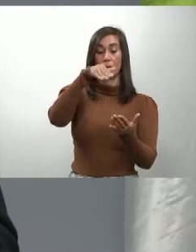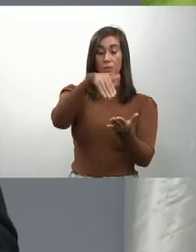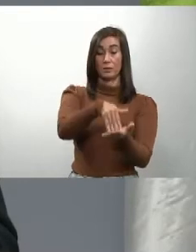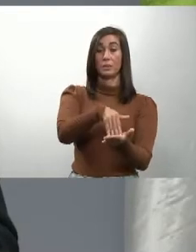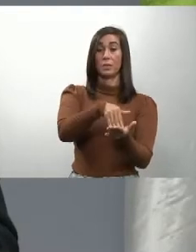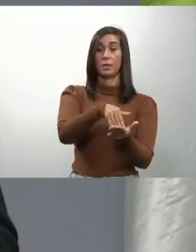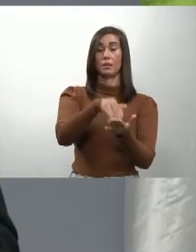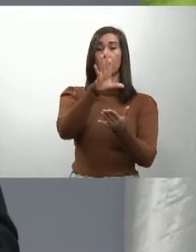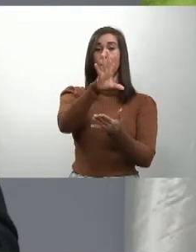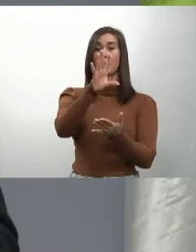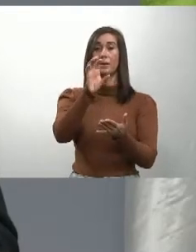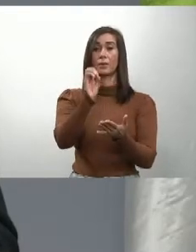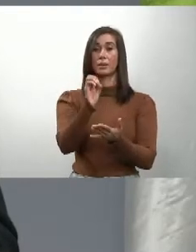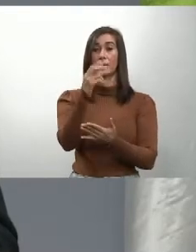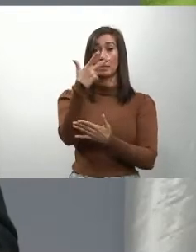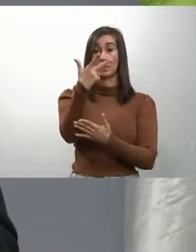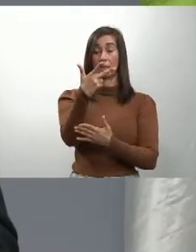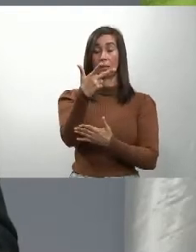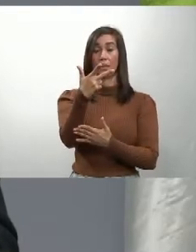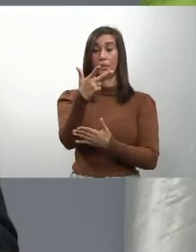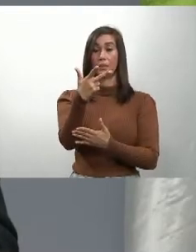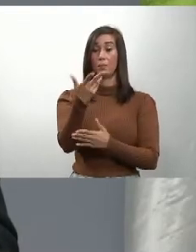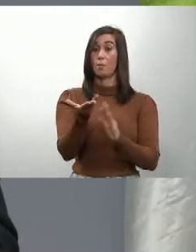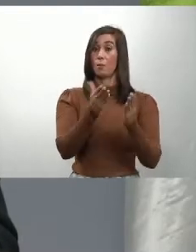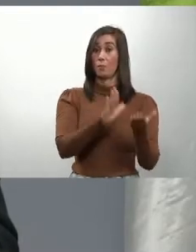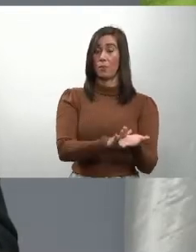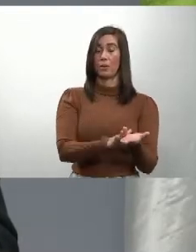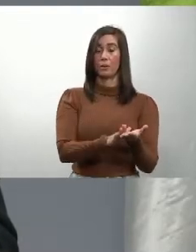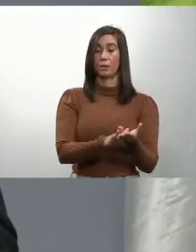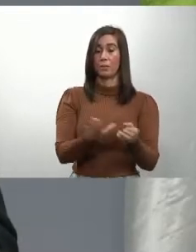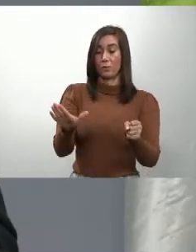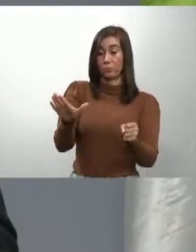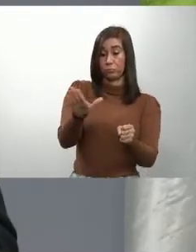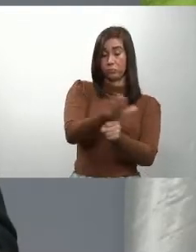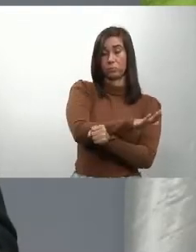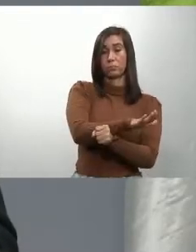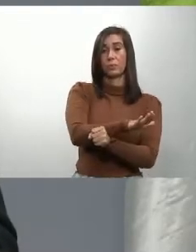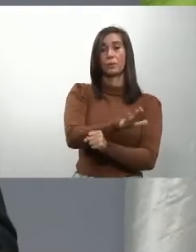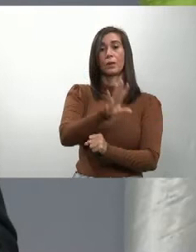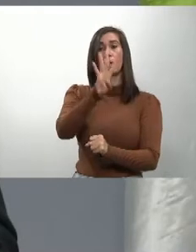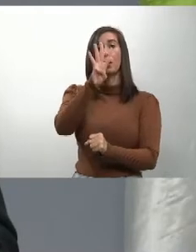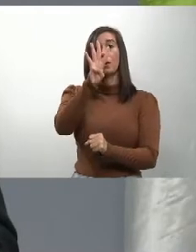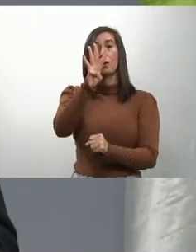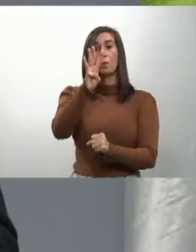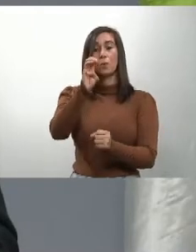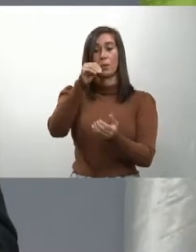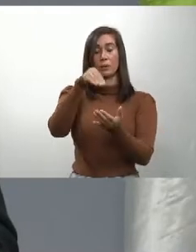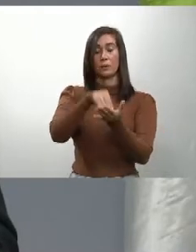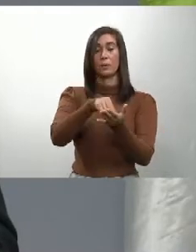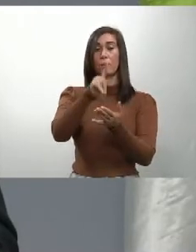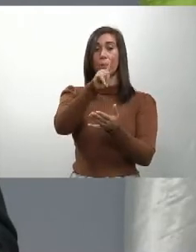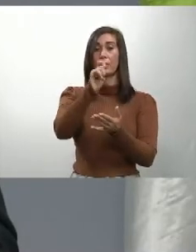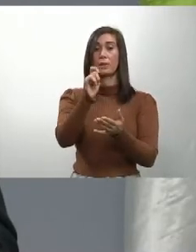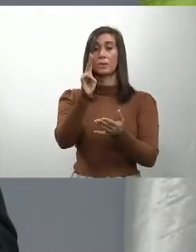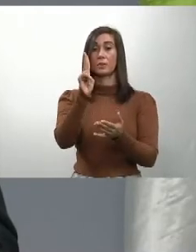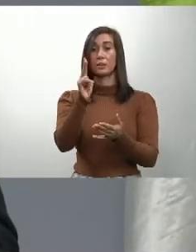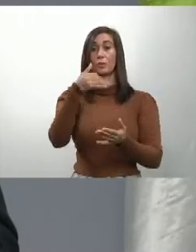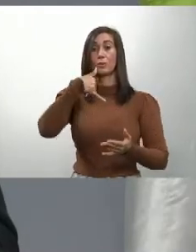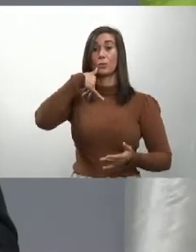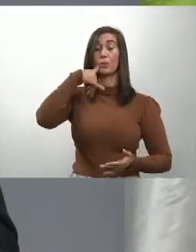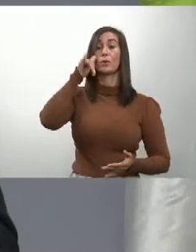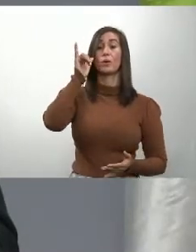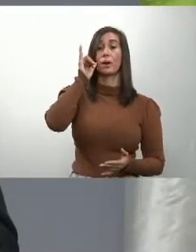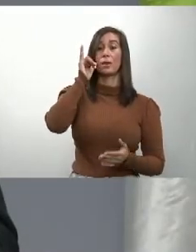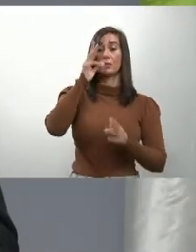247.503 defunciones, con un total de 4.102 solo en el día de